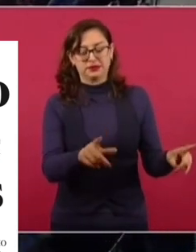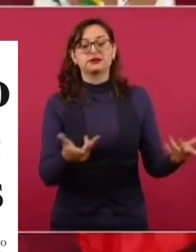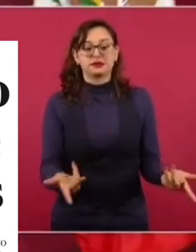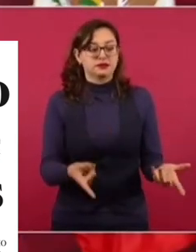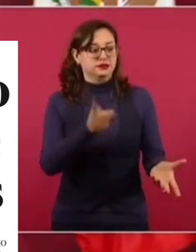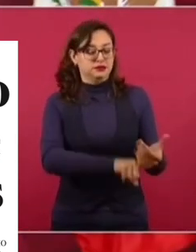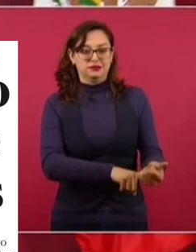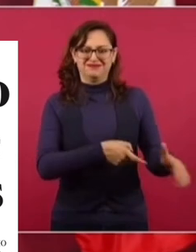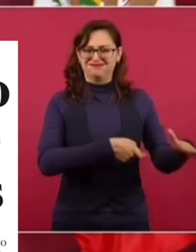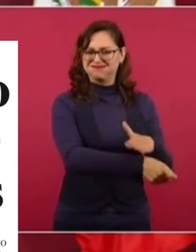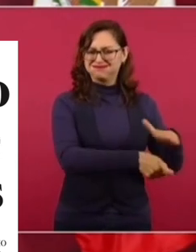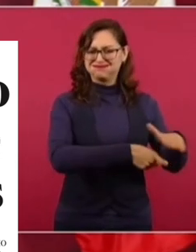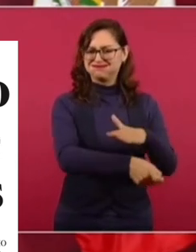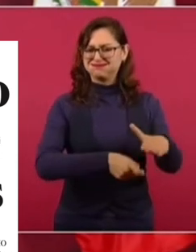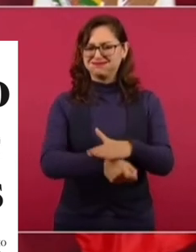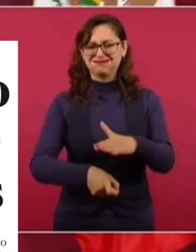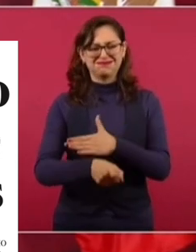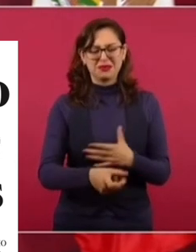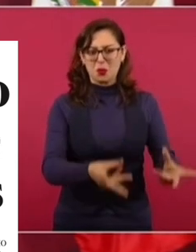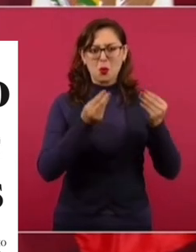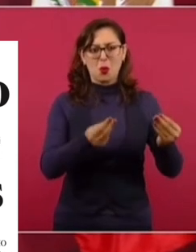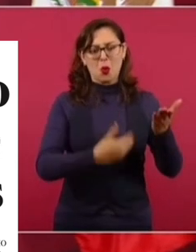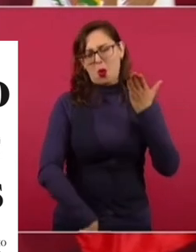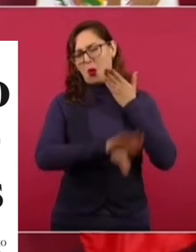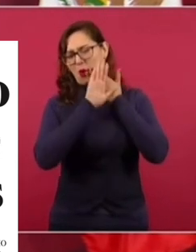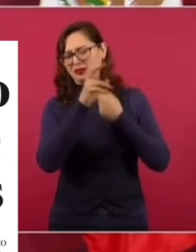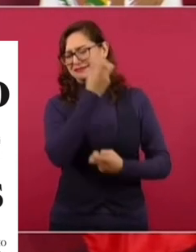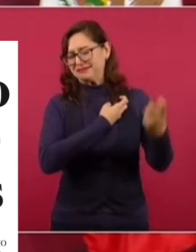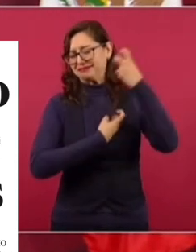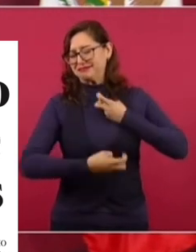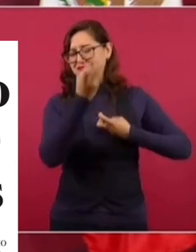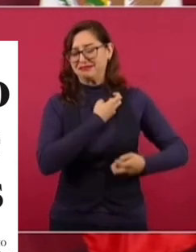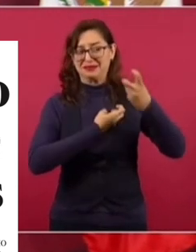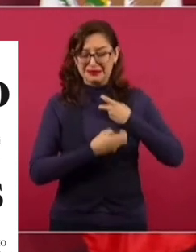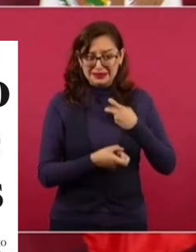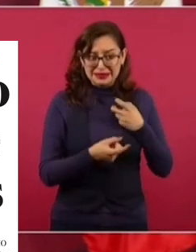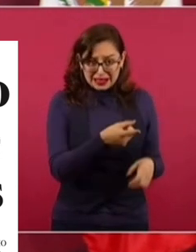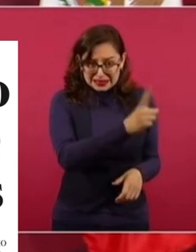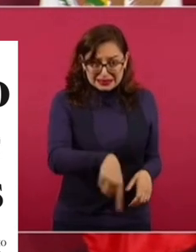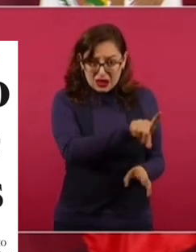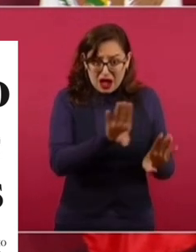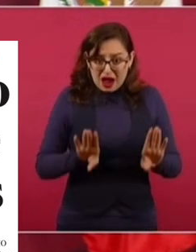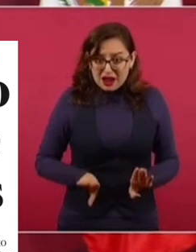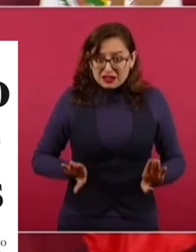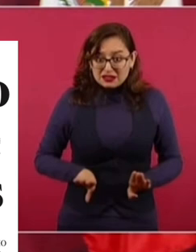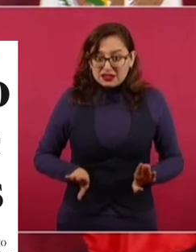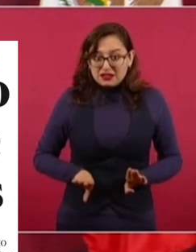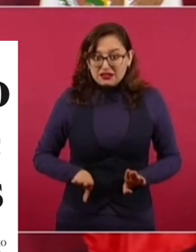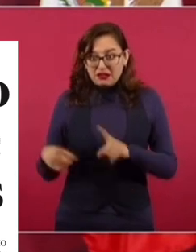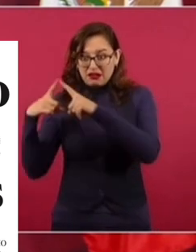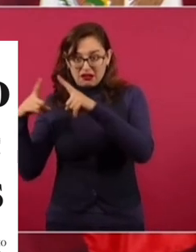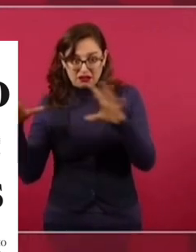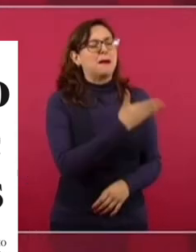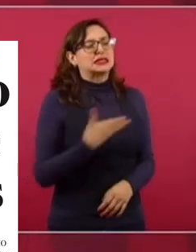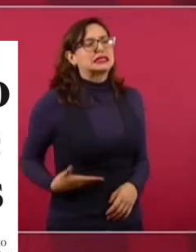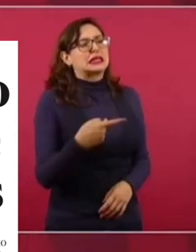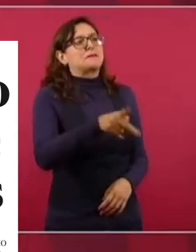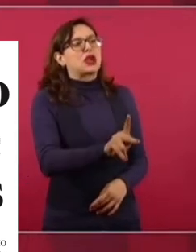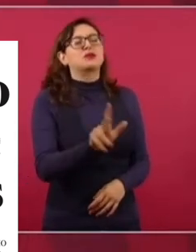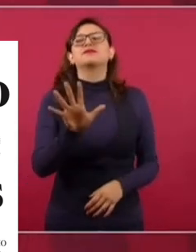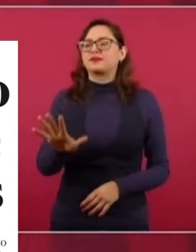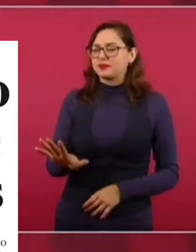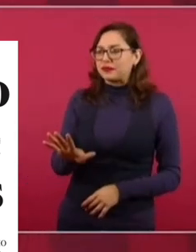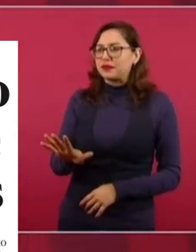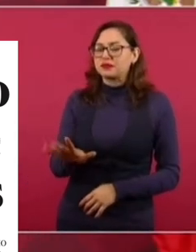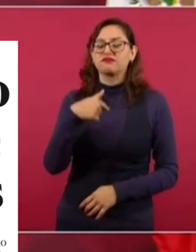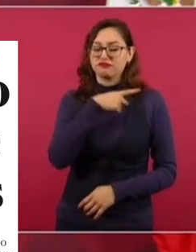que están financiando la guerra sucia en contra de nosotros y los medios de comunicación, nada que ver. Las Iglesias no están en eso. Decirlo